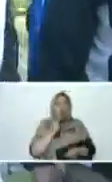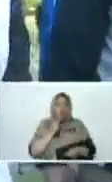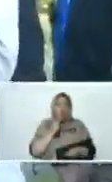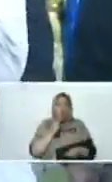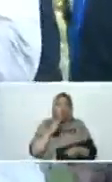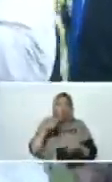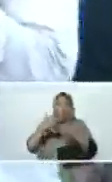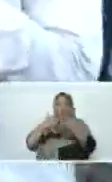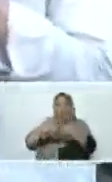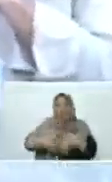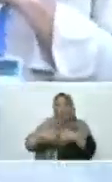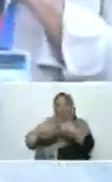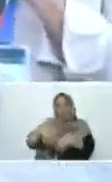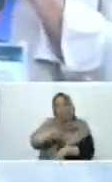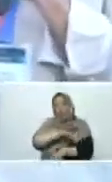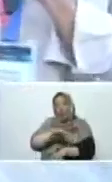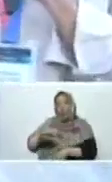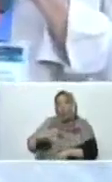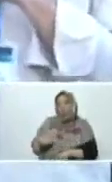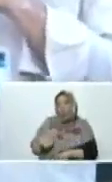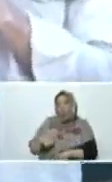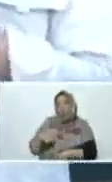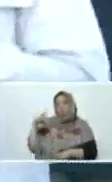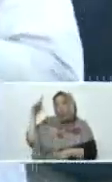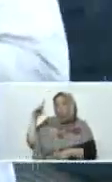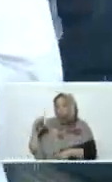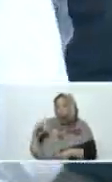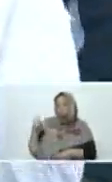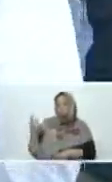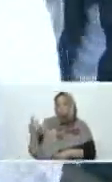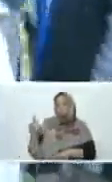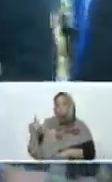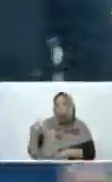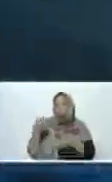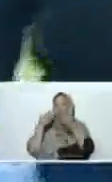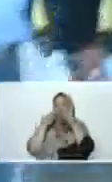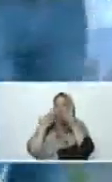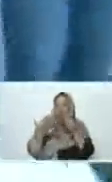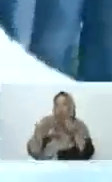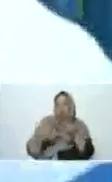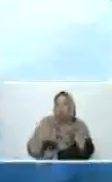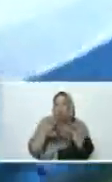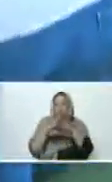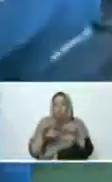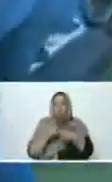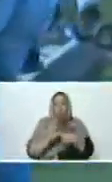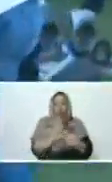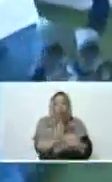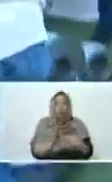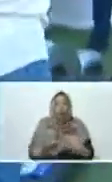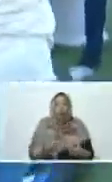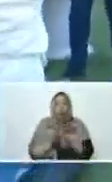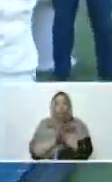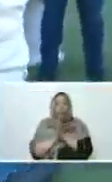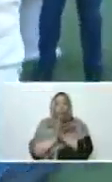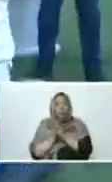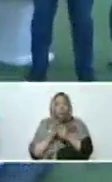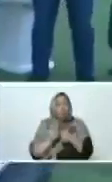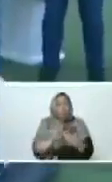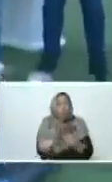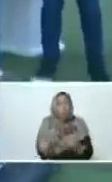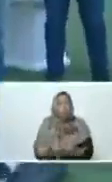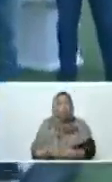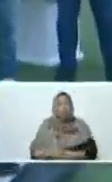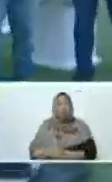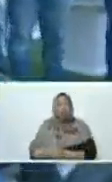públicas como privadas a un tercio del precio. Agarra la IVA y todo lo que hablas muestra. Este, presidente. Carga todo lo que tú digas. Esto sí lo puedo cargar. Pesa por la rueda. No,